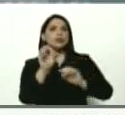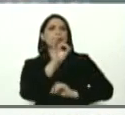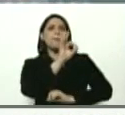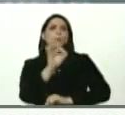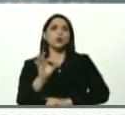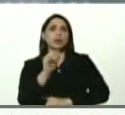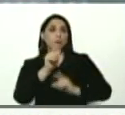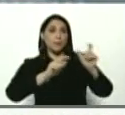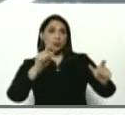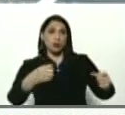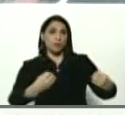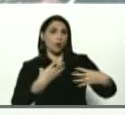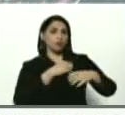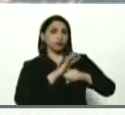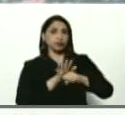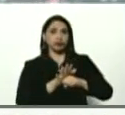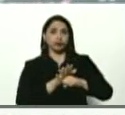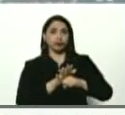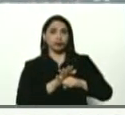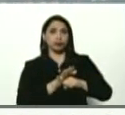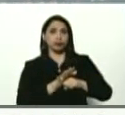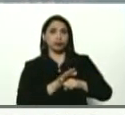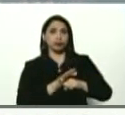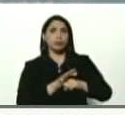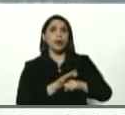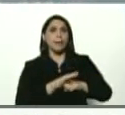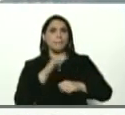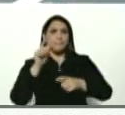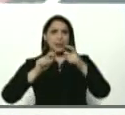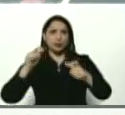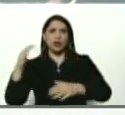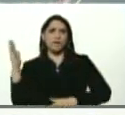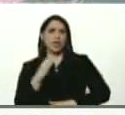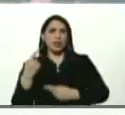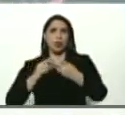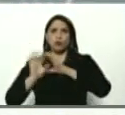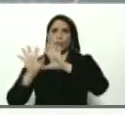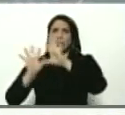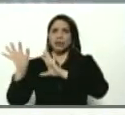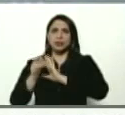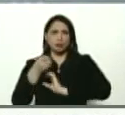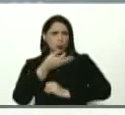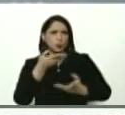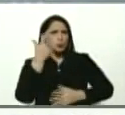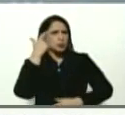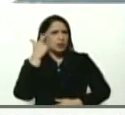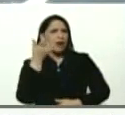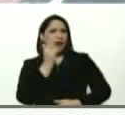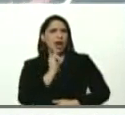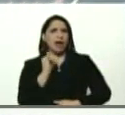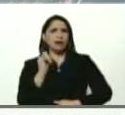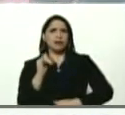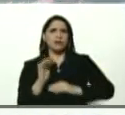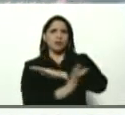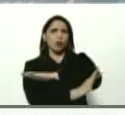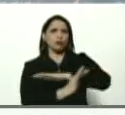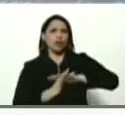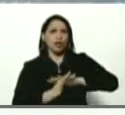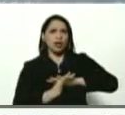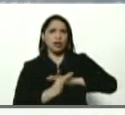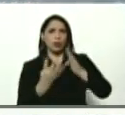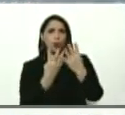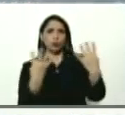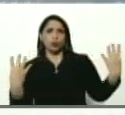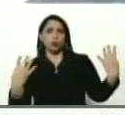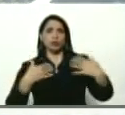de estos casos son casos importados. Tú sabes, los que están en la franja del cordón